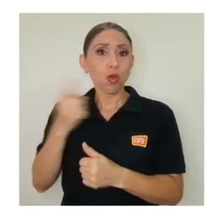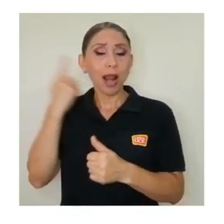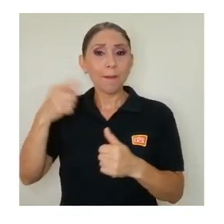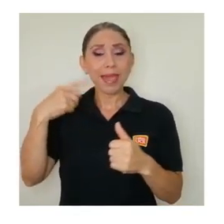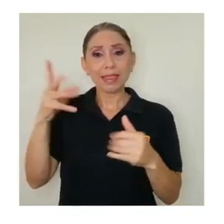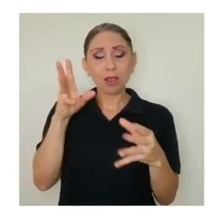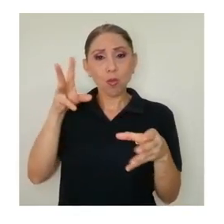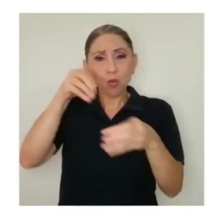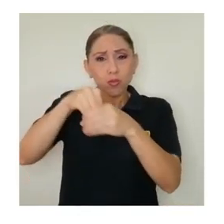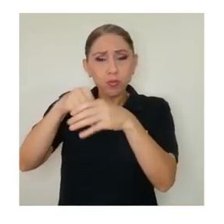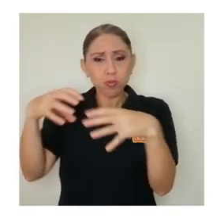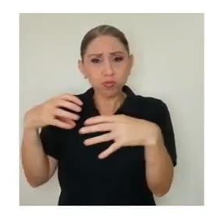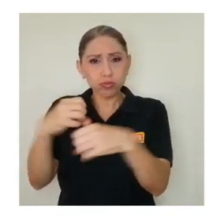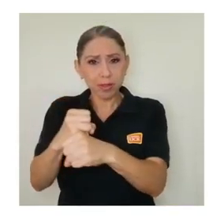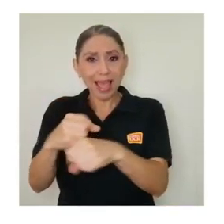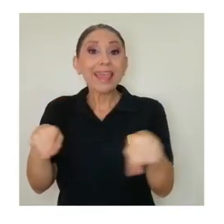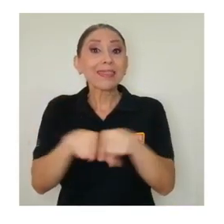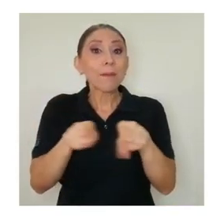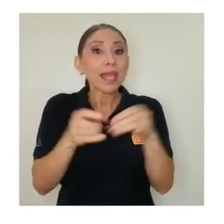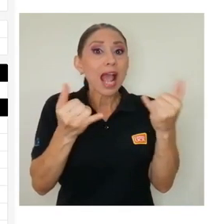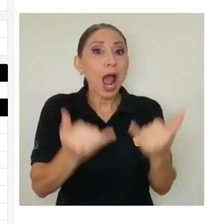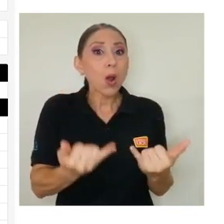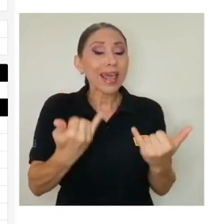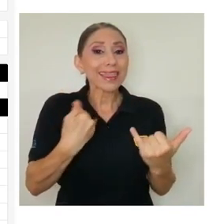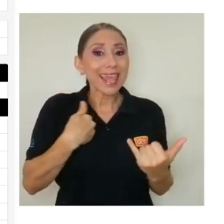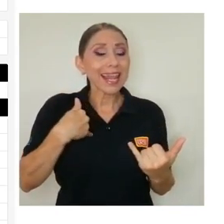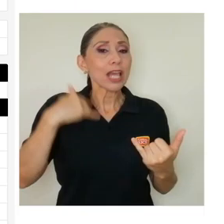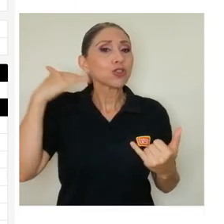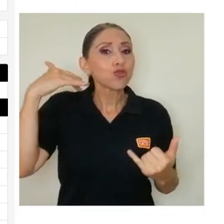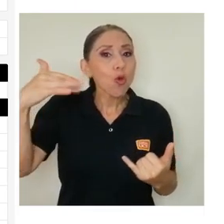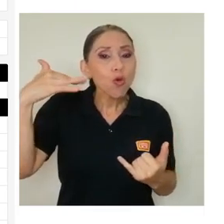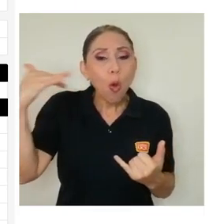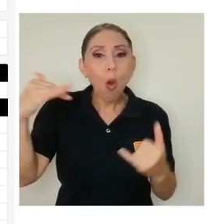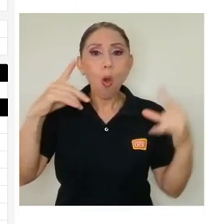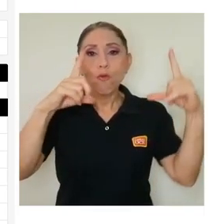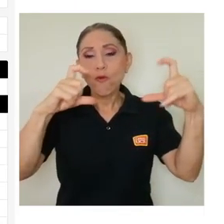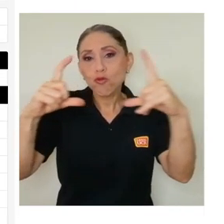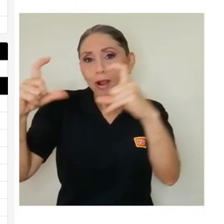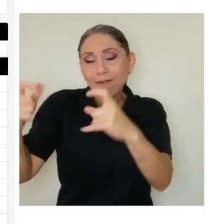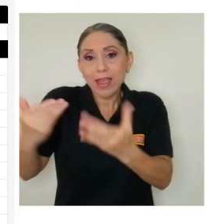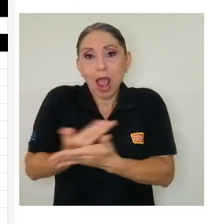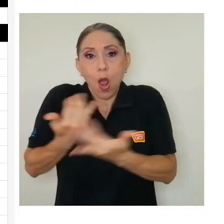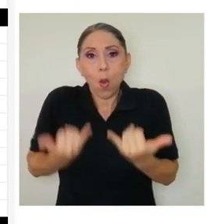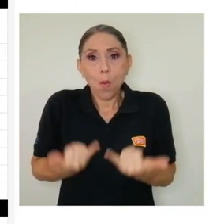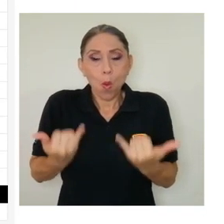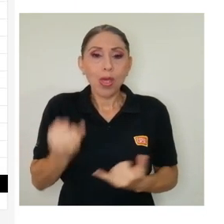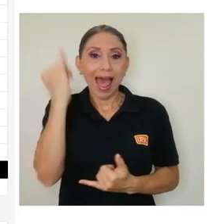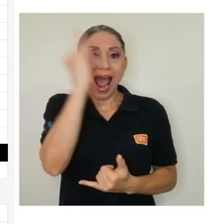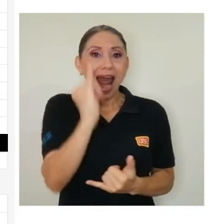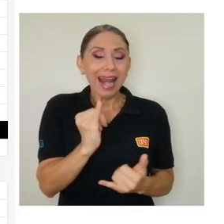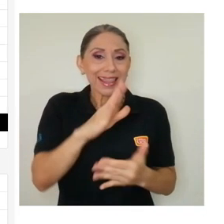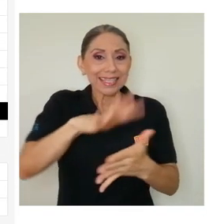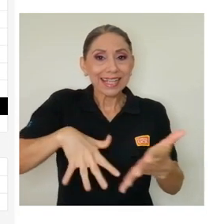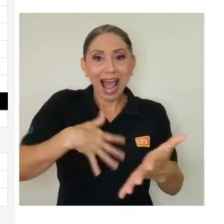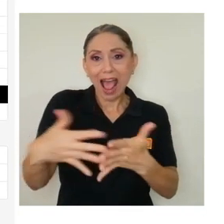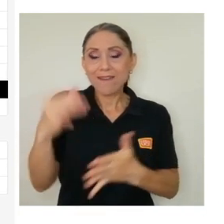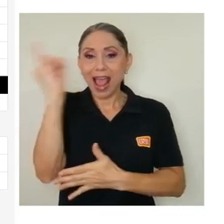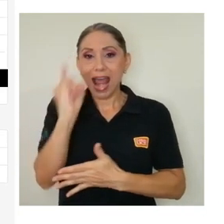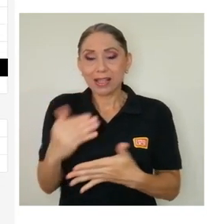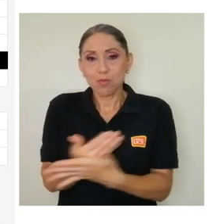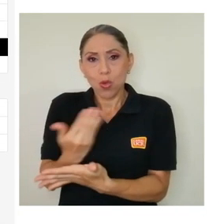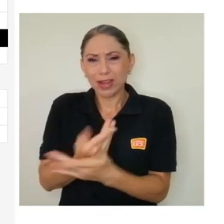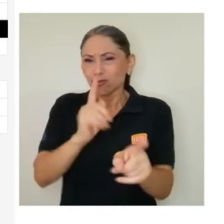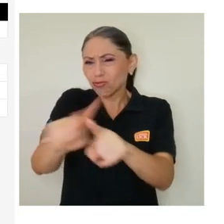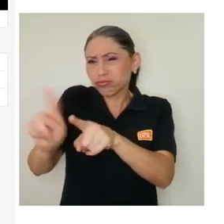nuestra región y que son también obras en las que se ha trabajado en formatos físicos y que por medio del repositorio